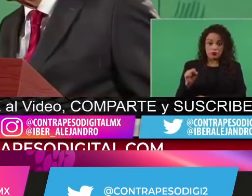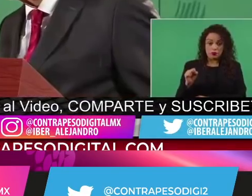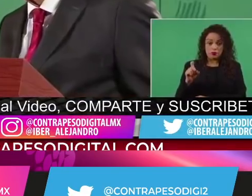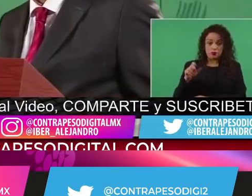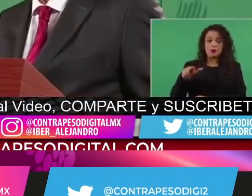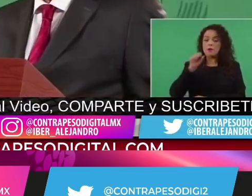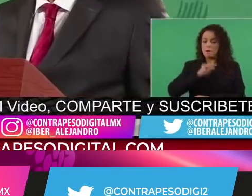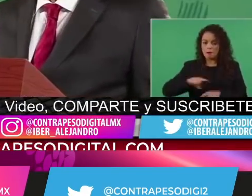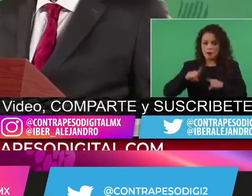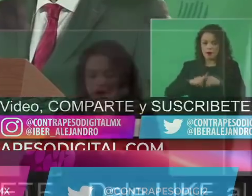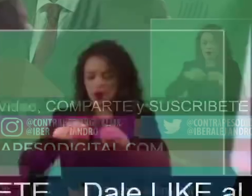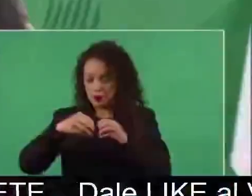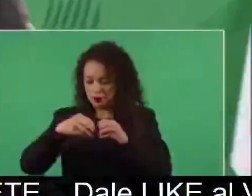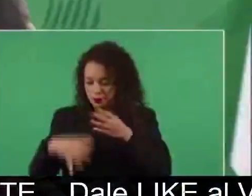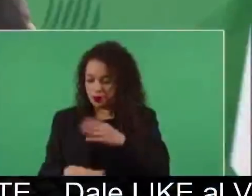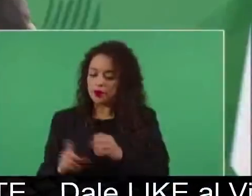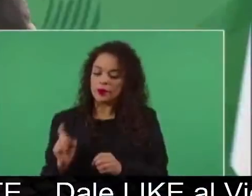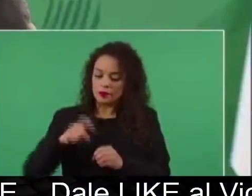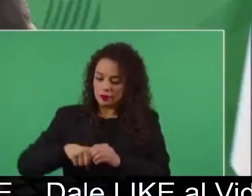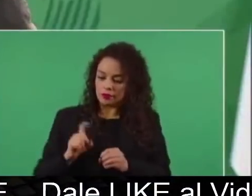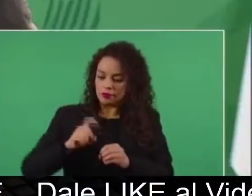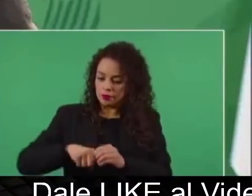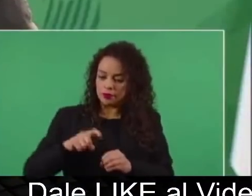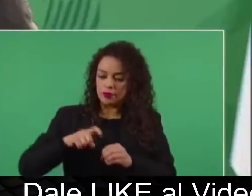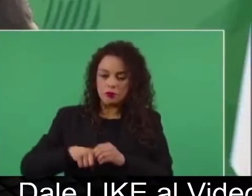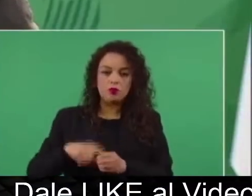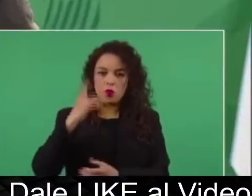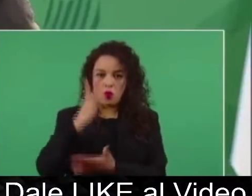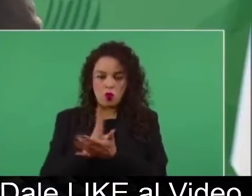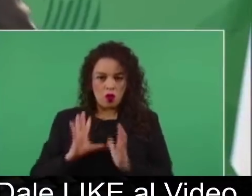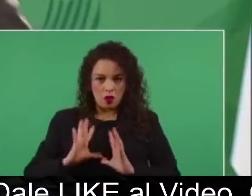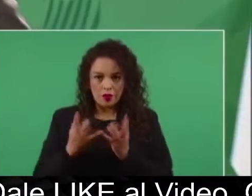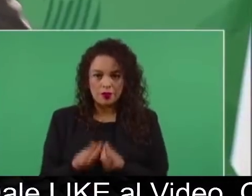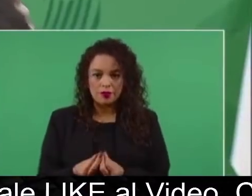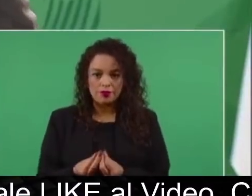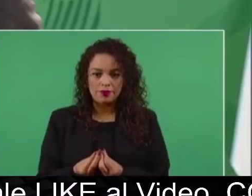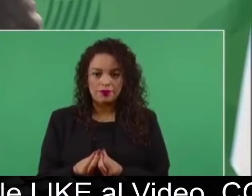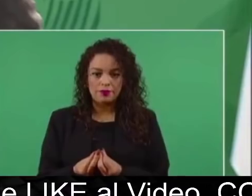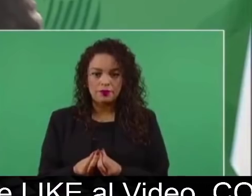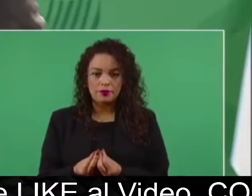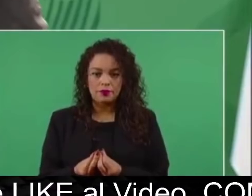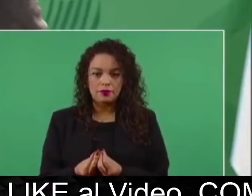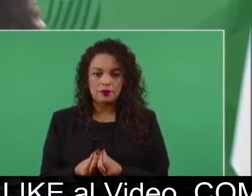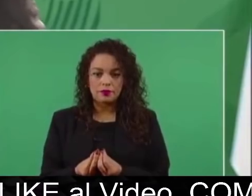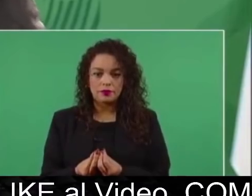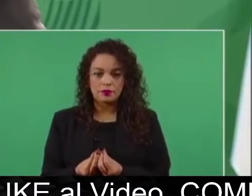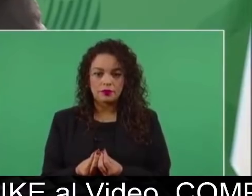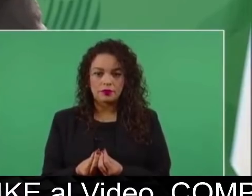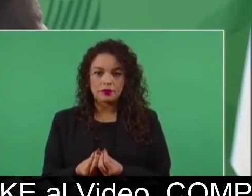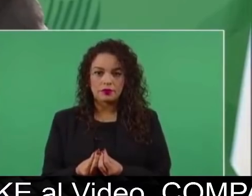porque también no quiero